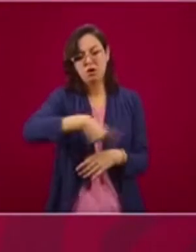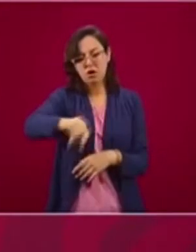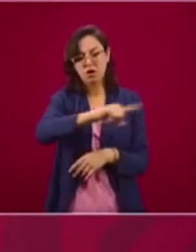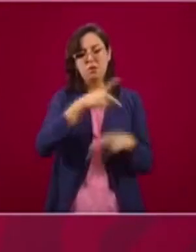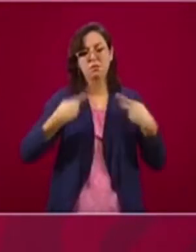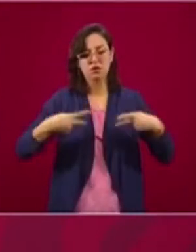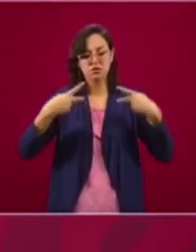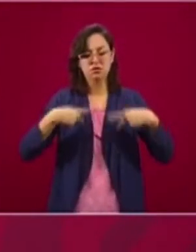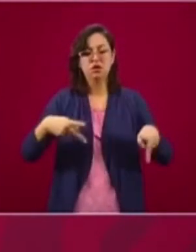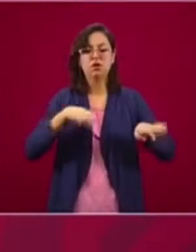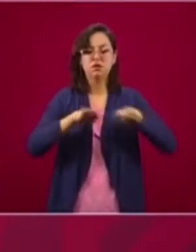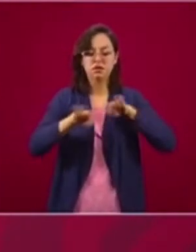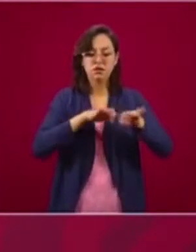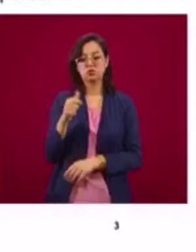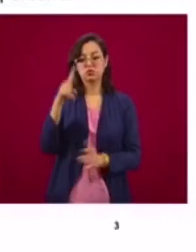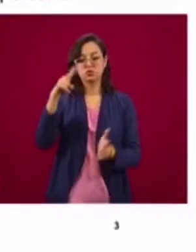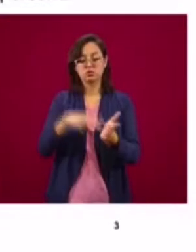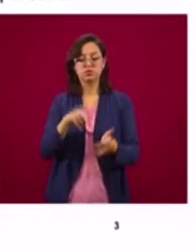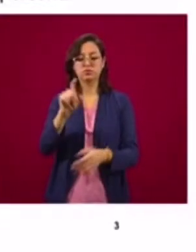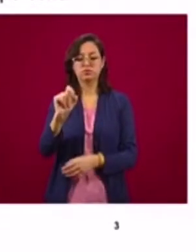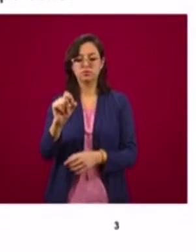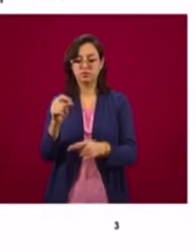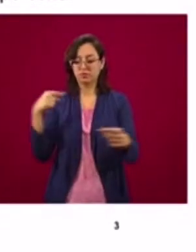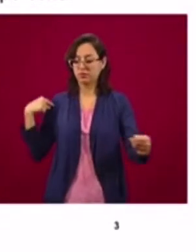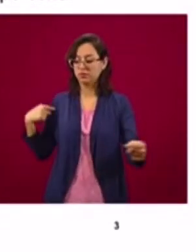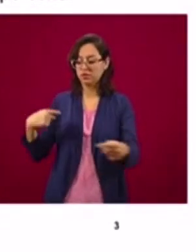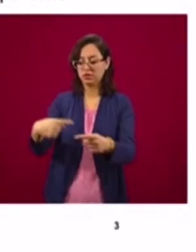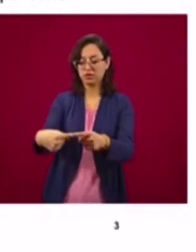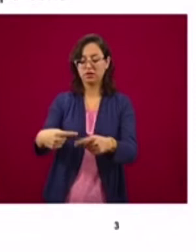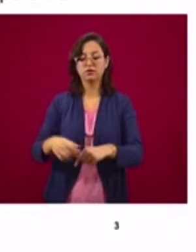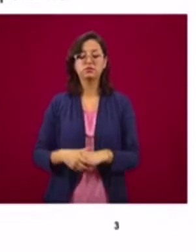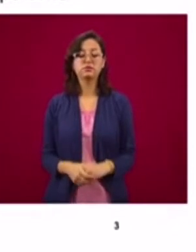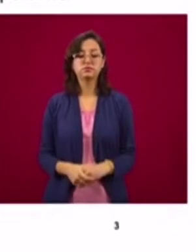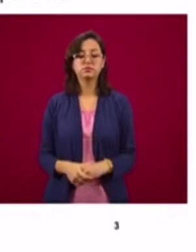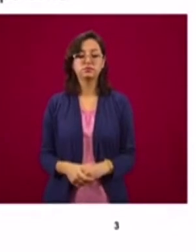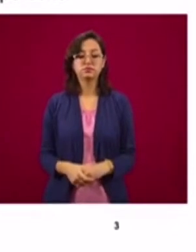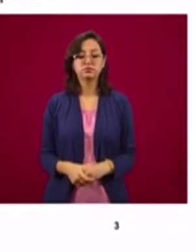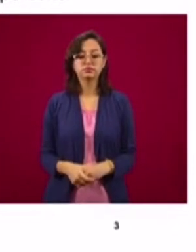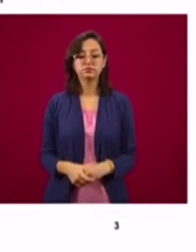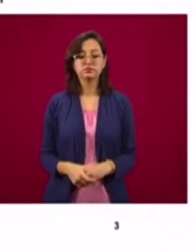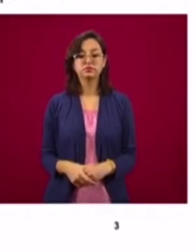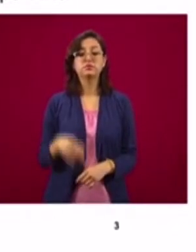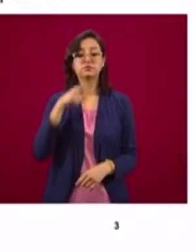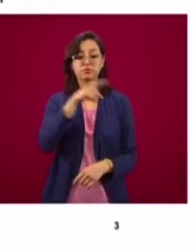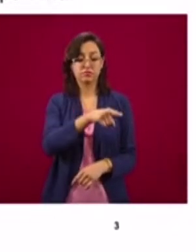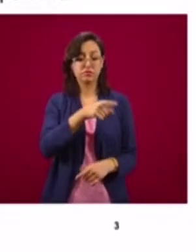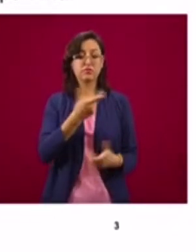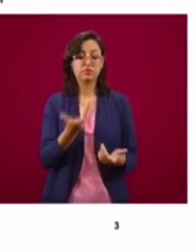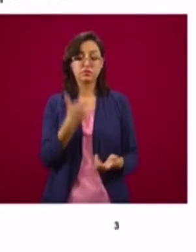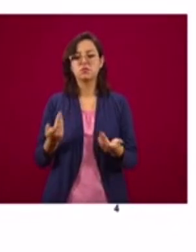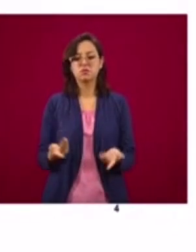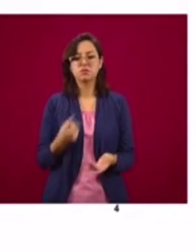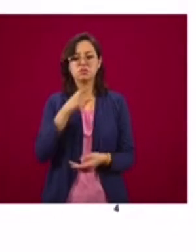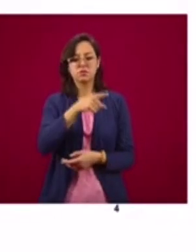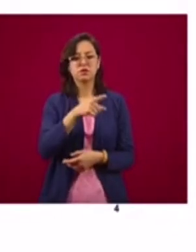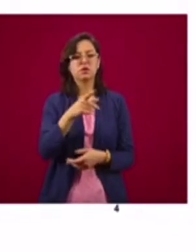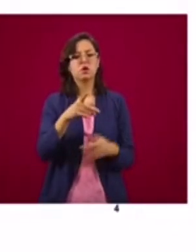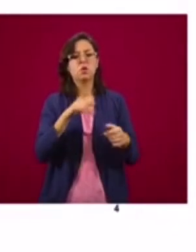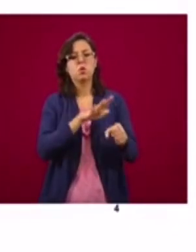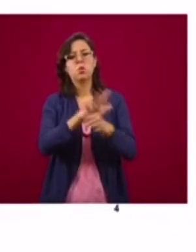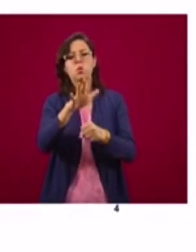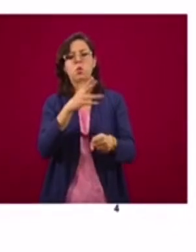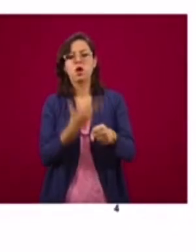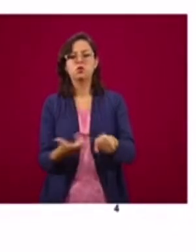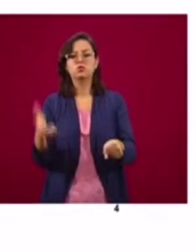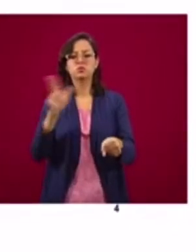de Seguros brindará un seguro de vida al personal médico que atiende el COVID-19. La indemnización del personal médico asegurado